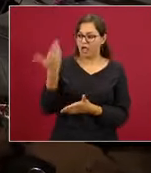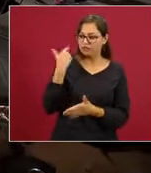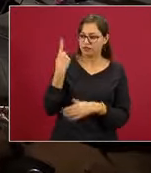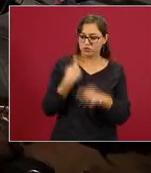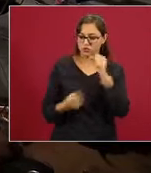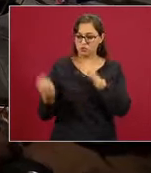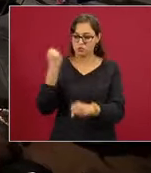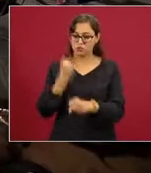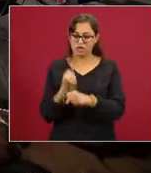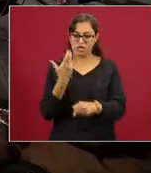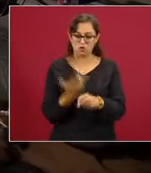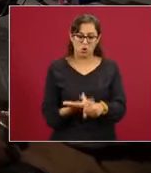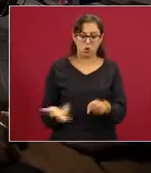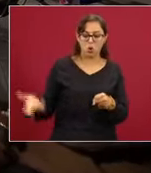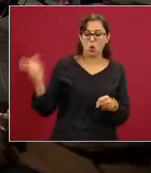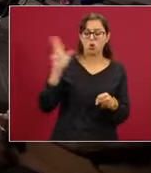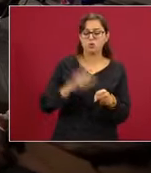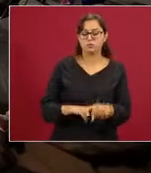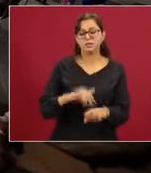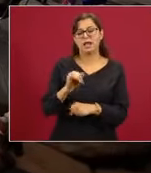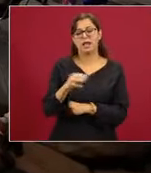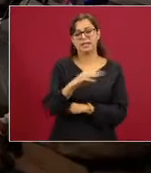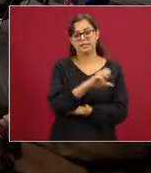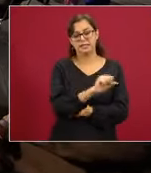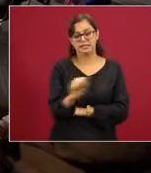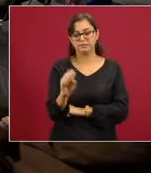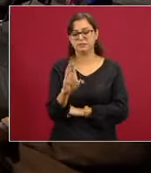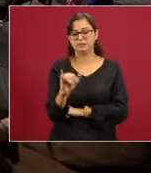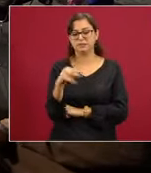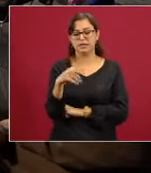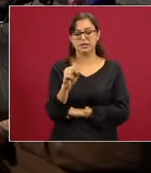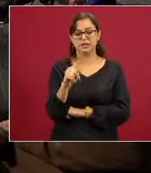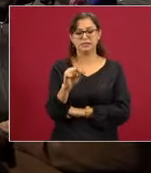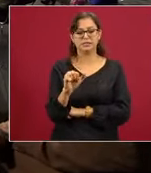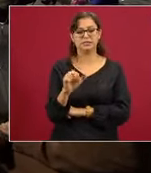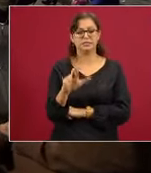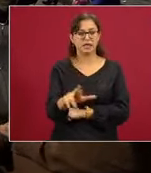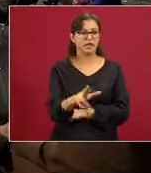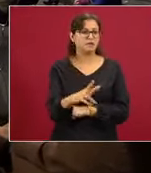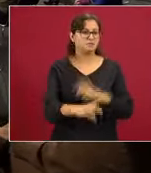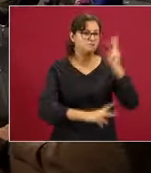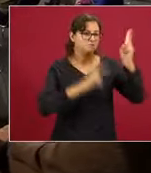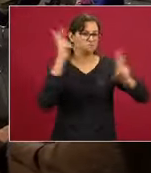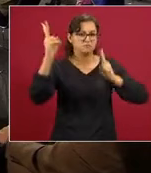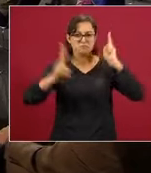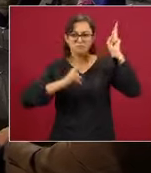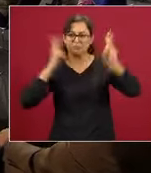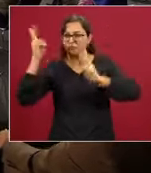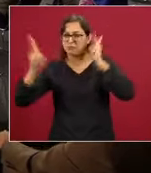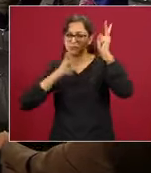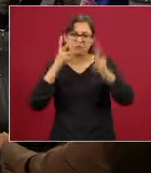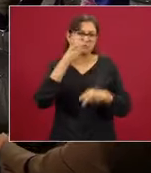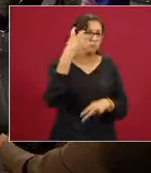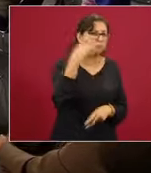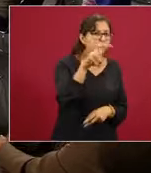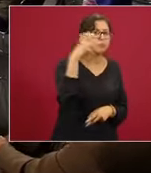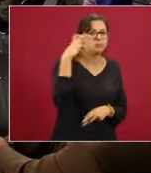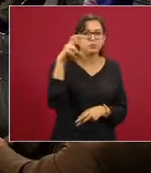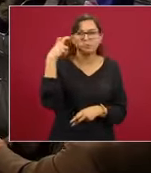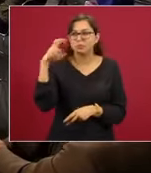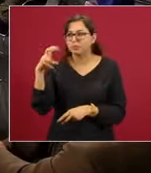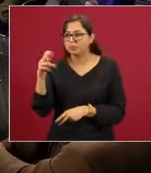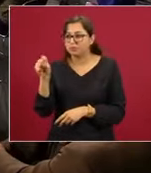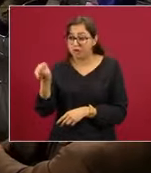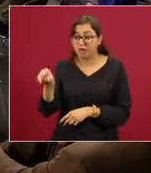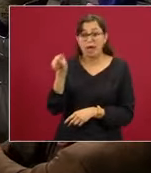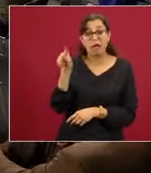del IMSS-Bienestar y sólo en Yucatán,